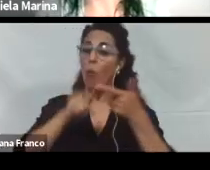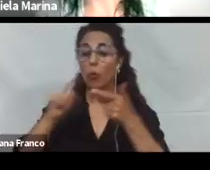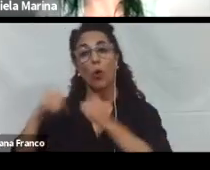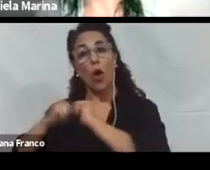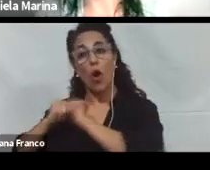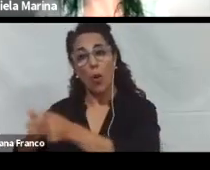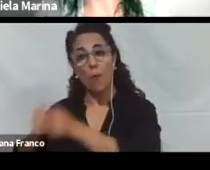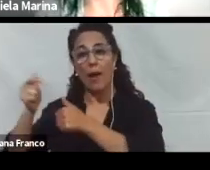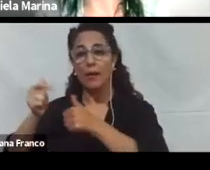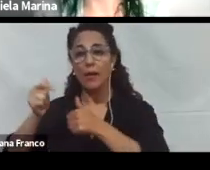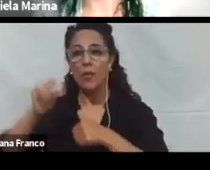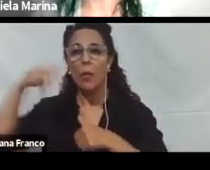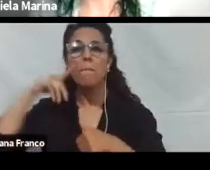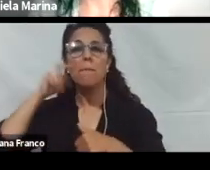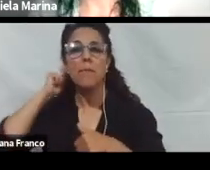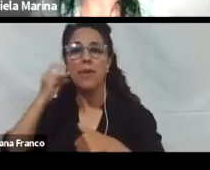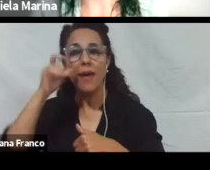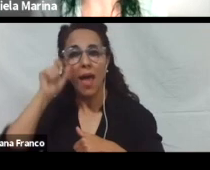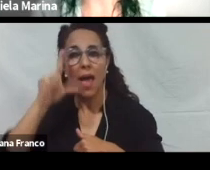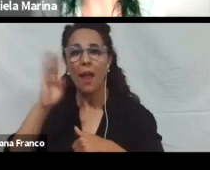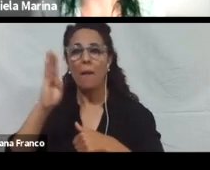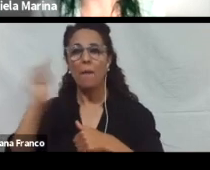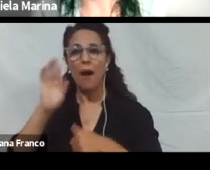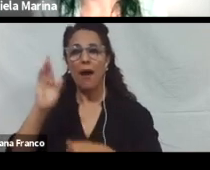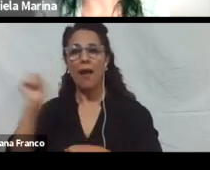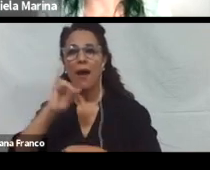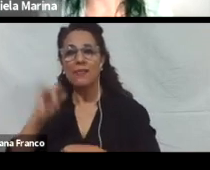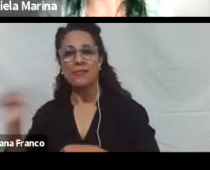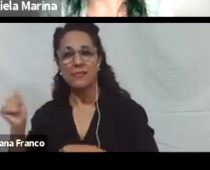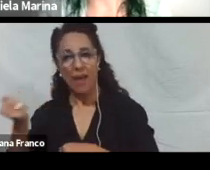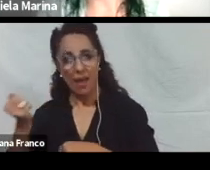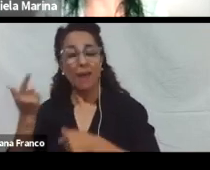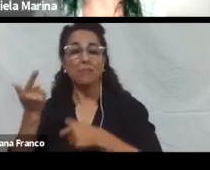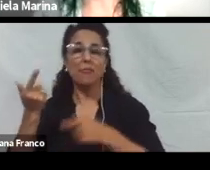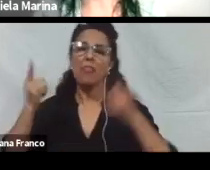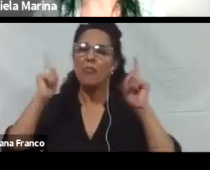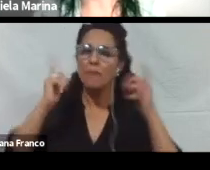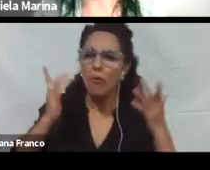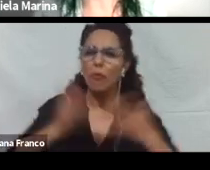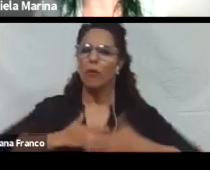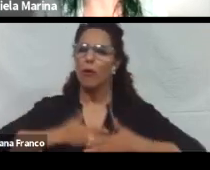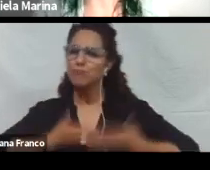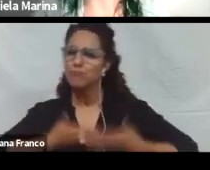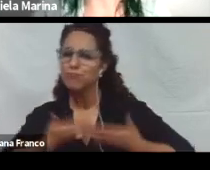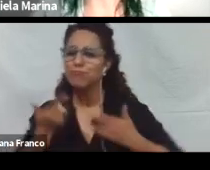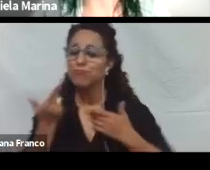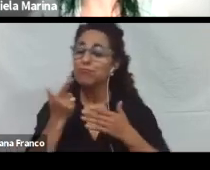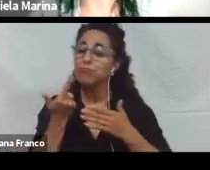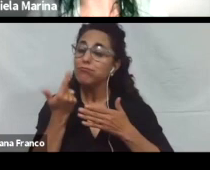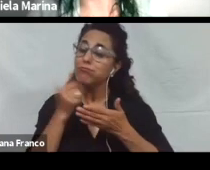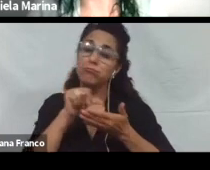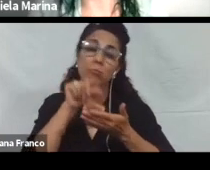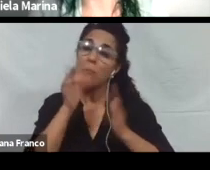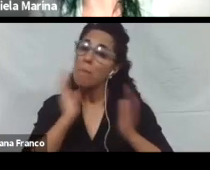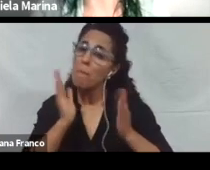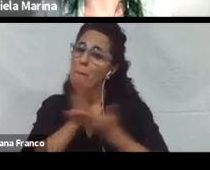Y bueno, esperemos que los disfruten. Vamos a hacer entre medio de la clase algunas pausas para responder